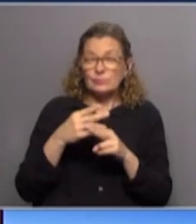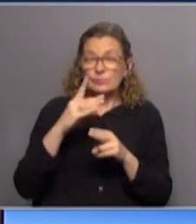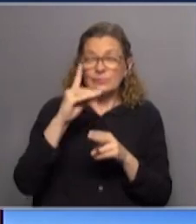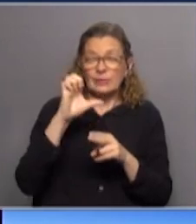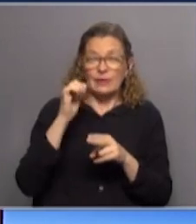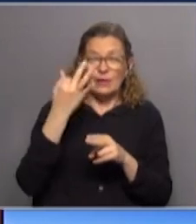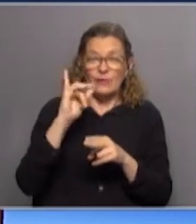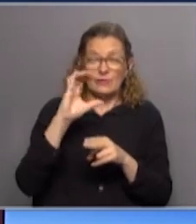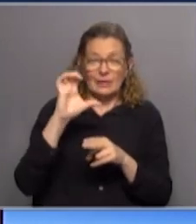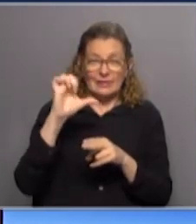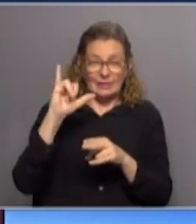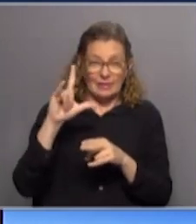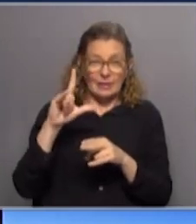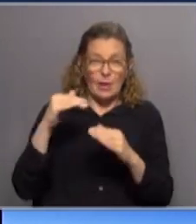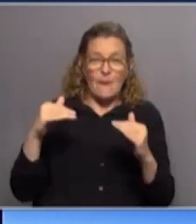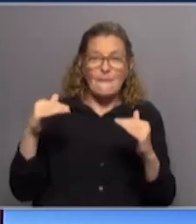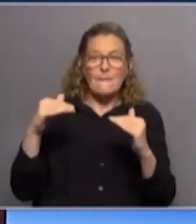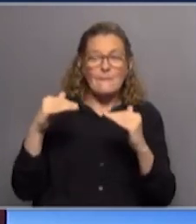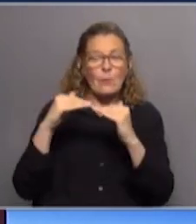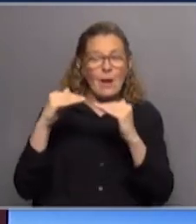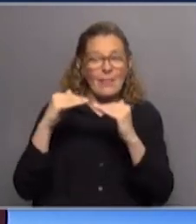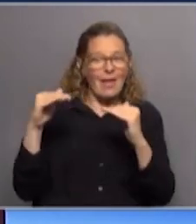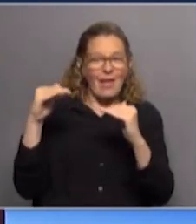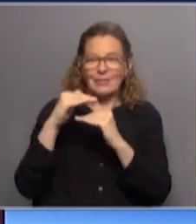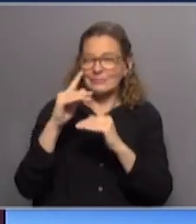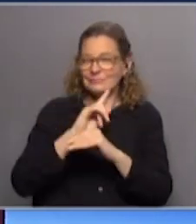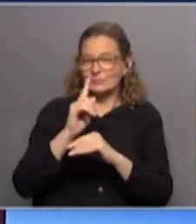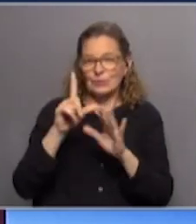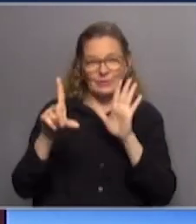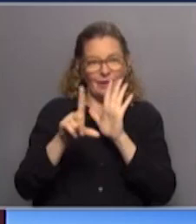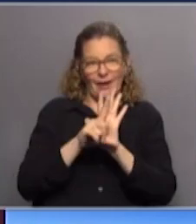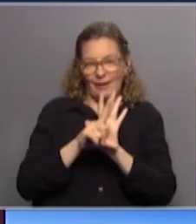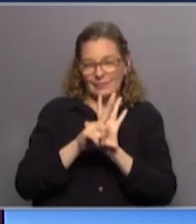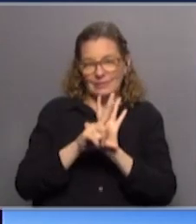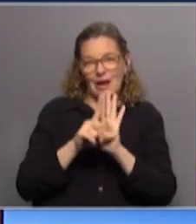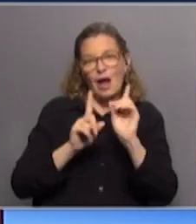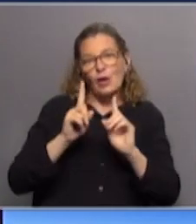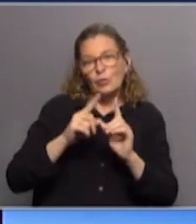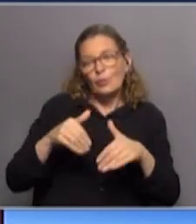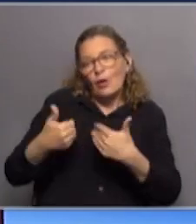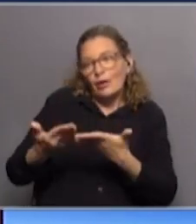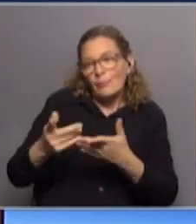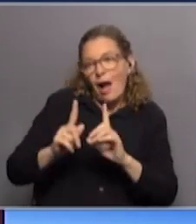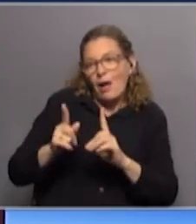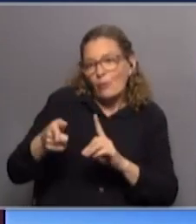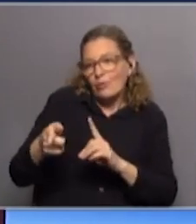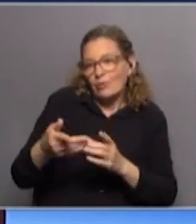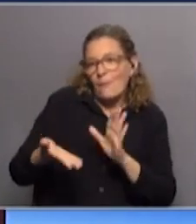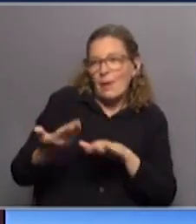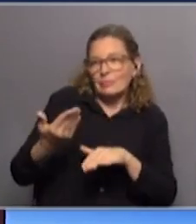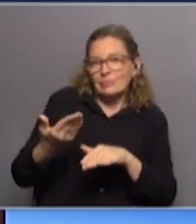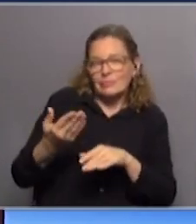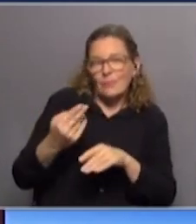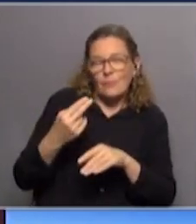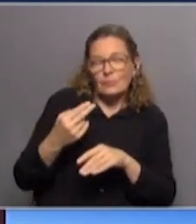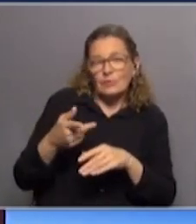del principio de igualdad. No son todos iguales ante la ley, porque hay algunos que estarían recibiendo un beneficio y otros no. Y